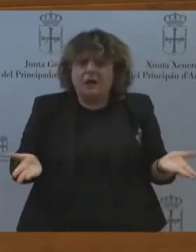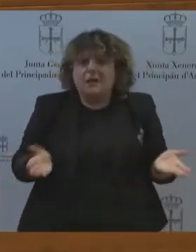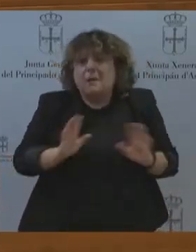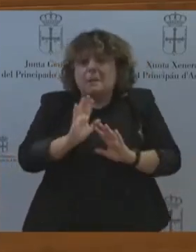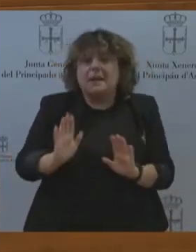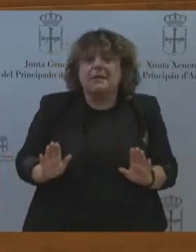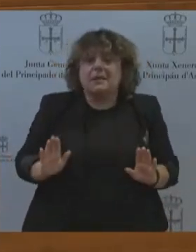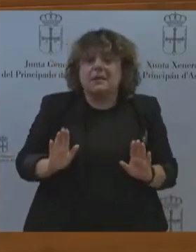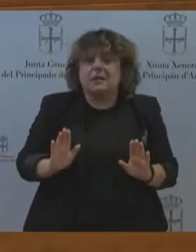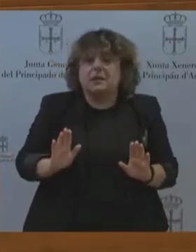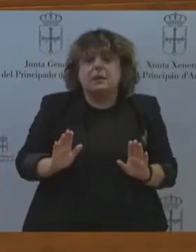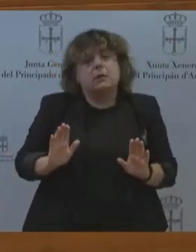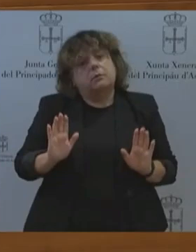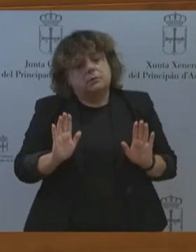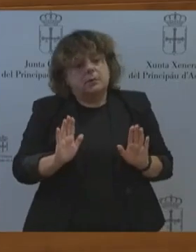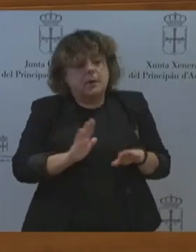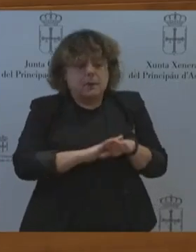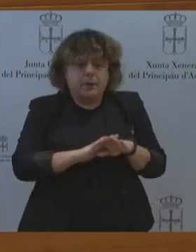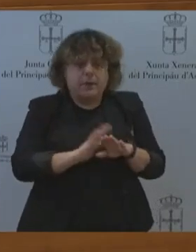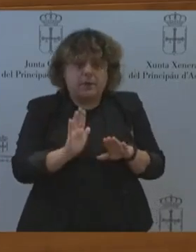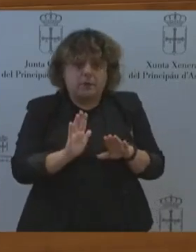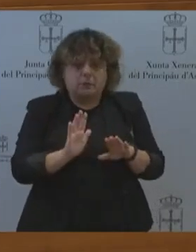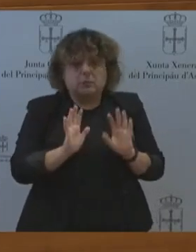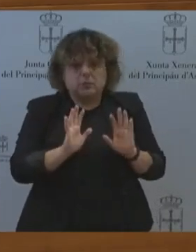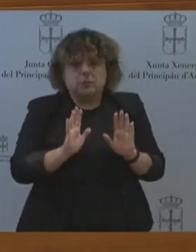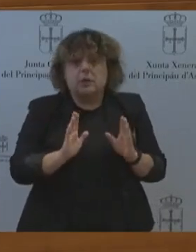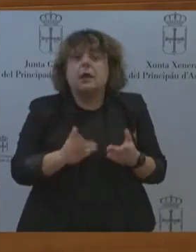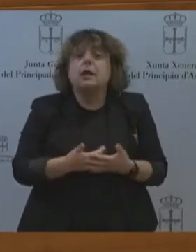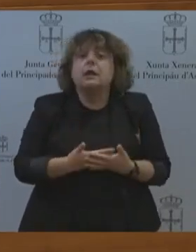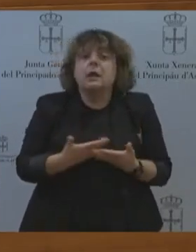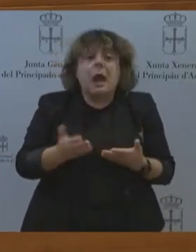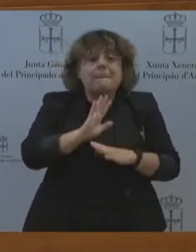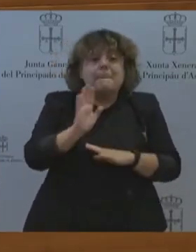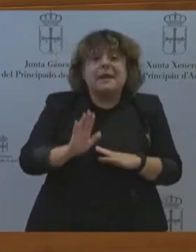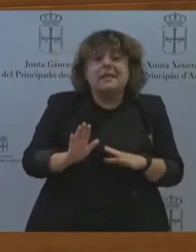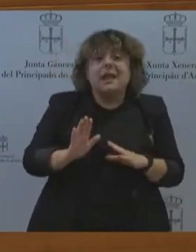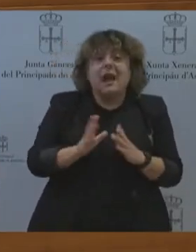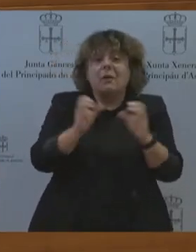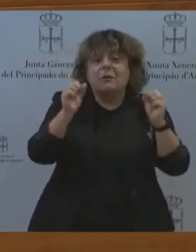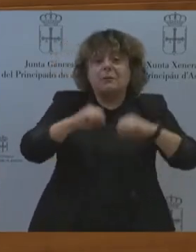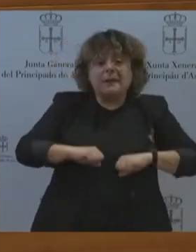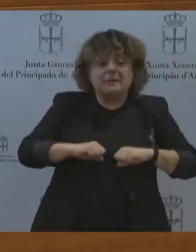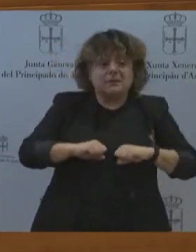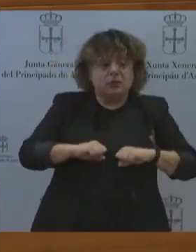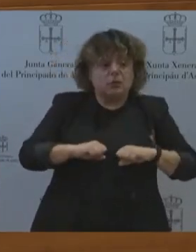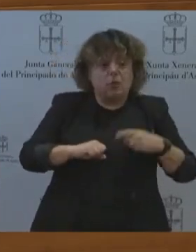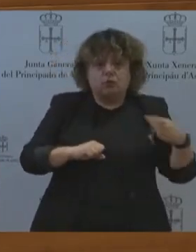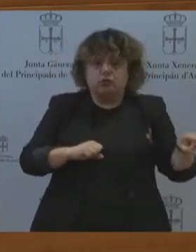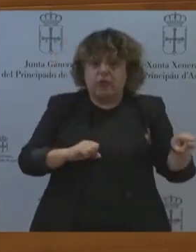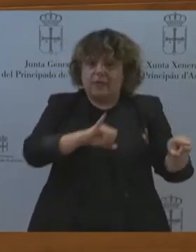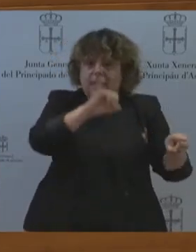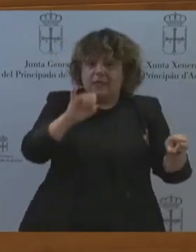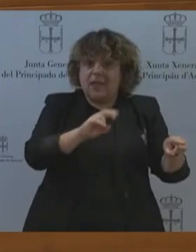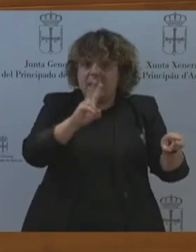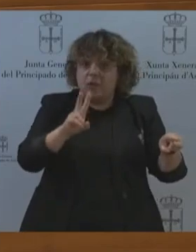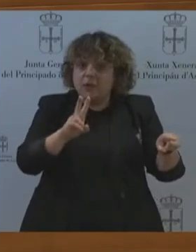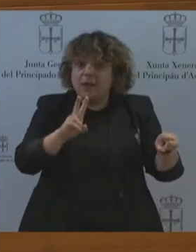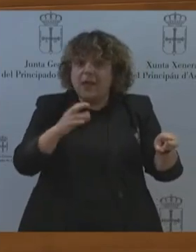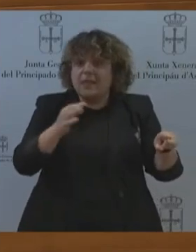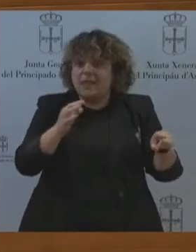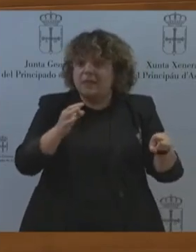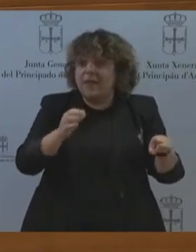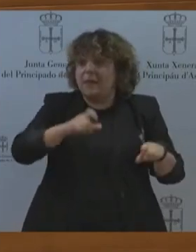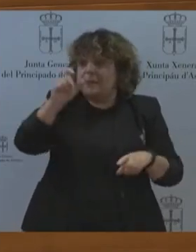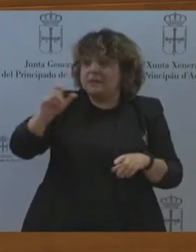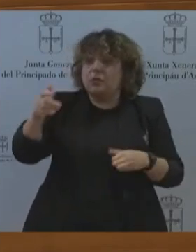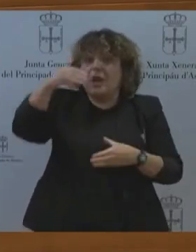parece que el pacto que tiene es usted, con Izquierda Unida. tendrá que explicarlo a sus votantes porque no se entiende que, pudiendo gobernar en solitario,